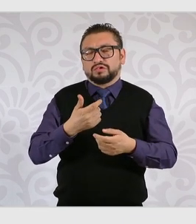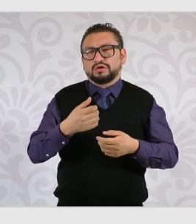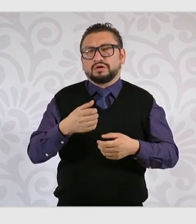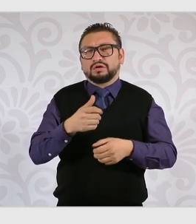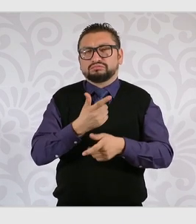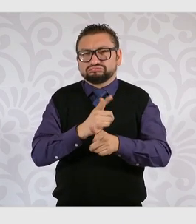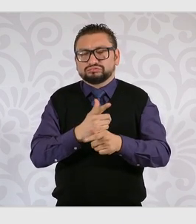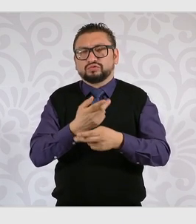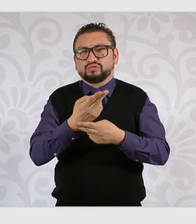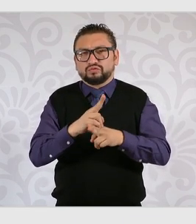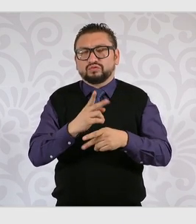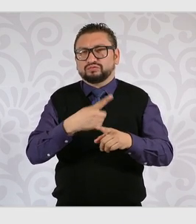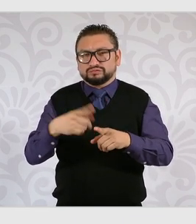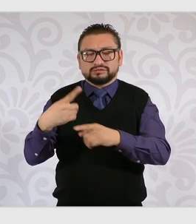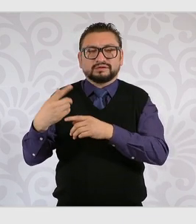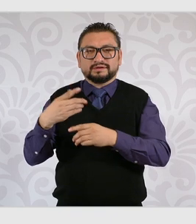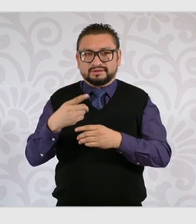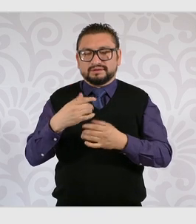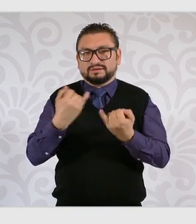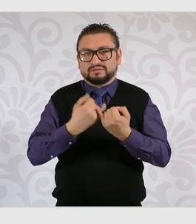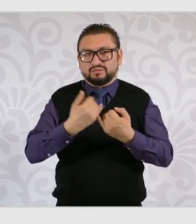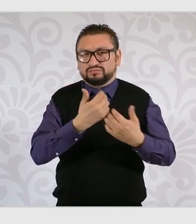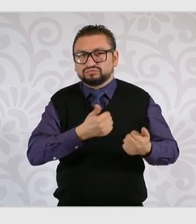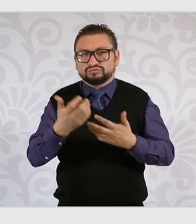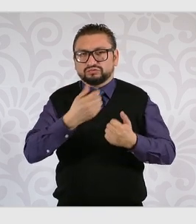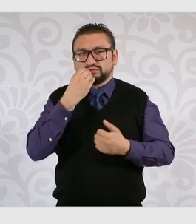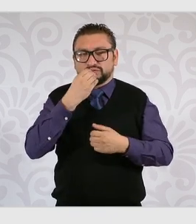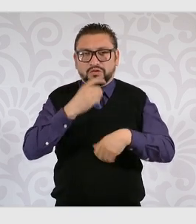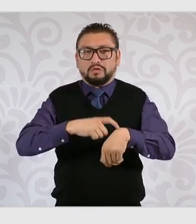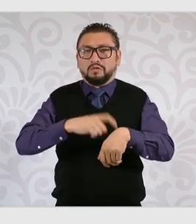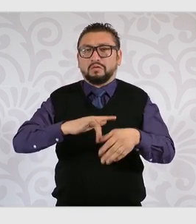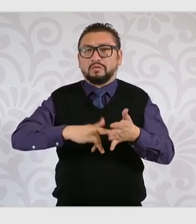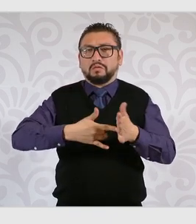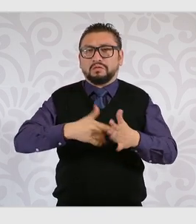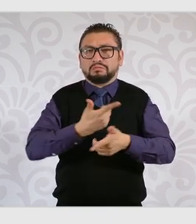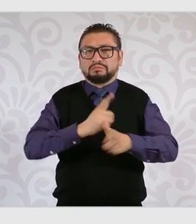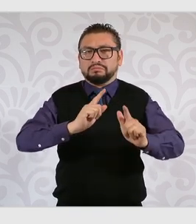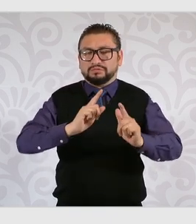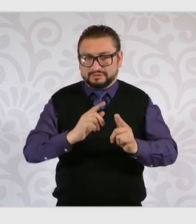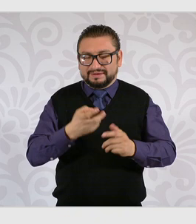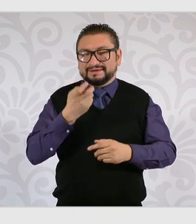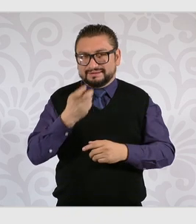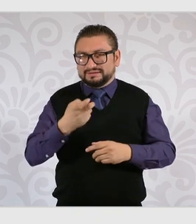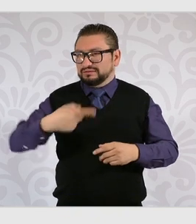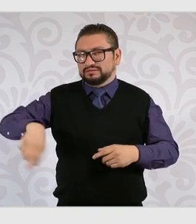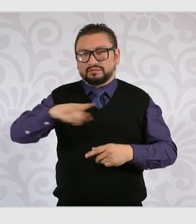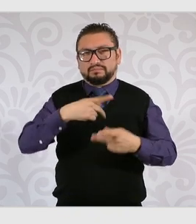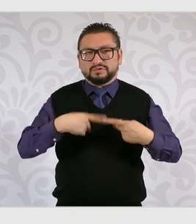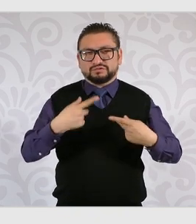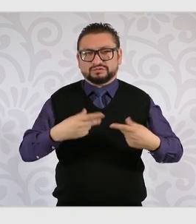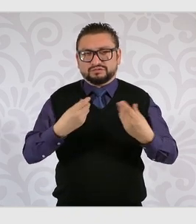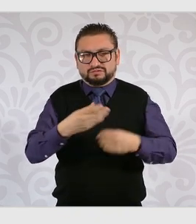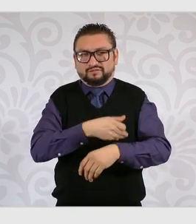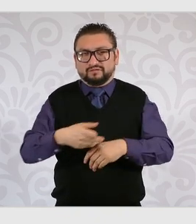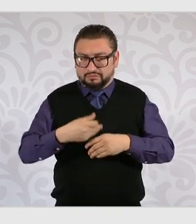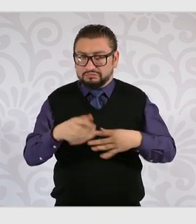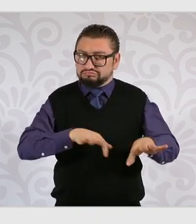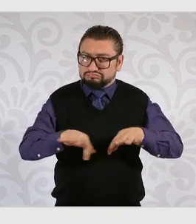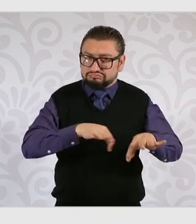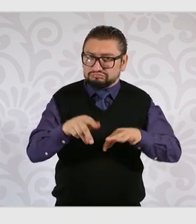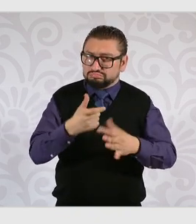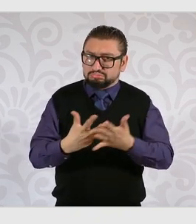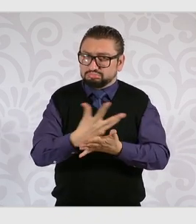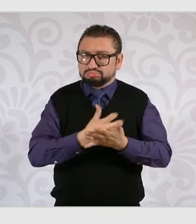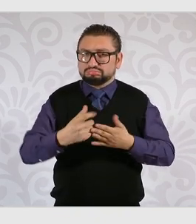de horarios. Y por la otra, también decir que este modelo permite ser una fuente de ingreso para miles de familias en todo el territorio